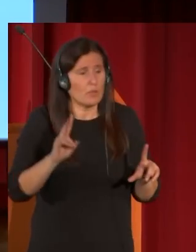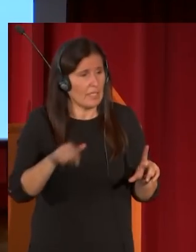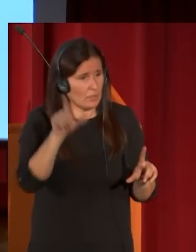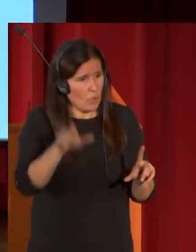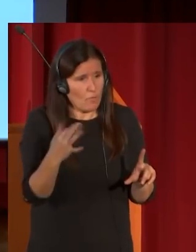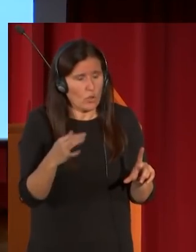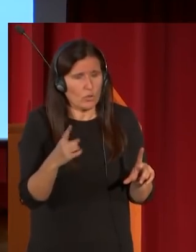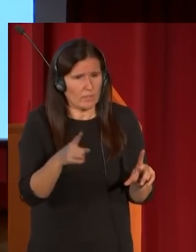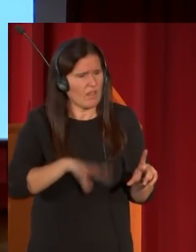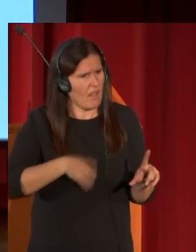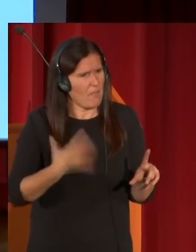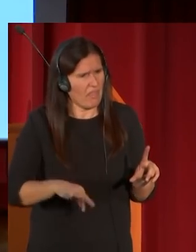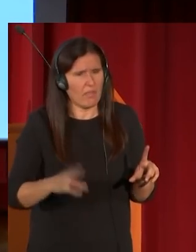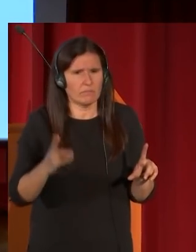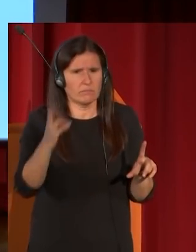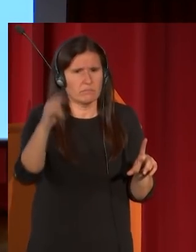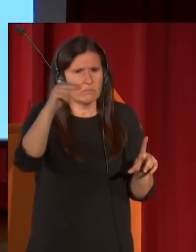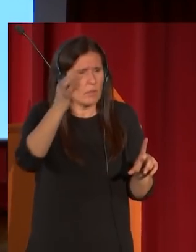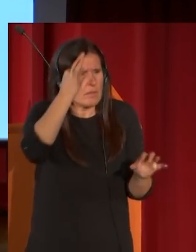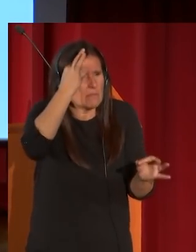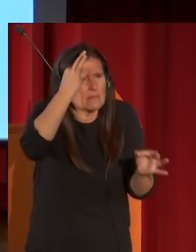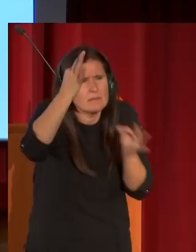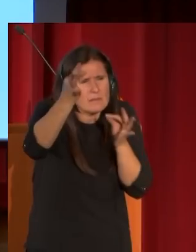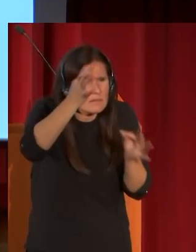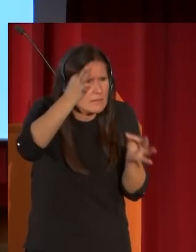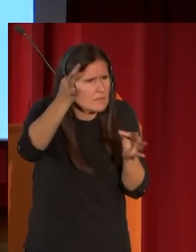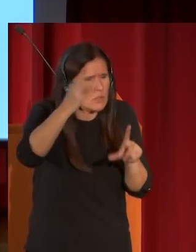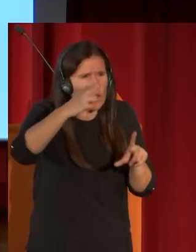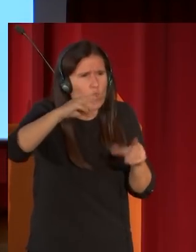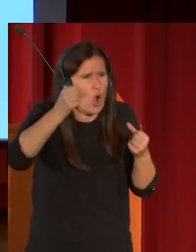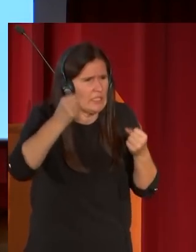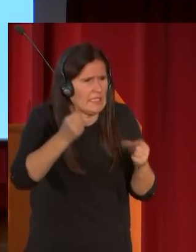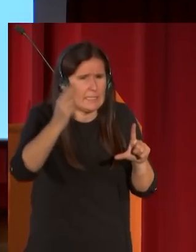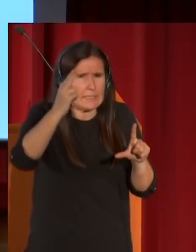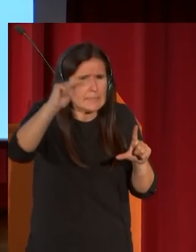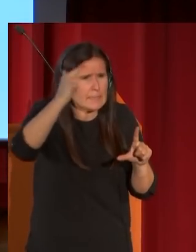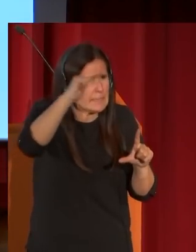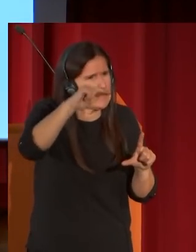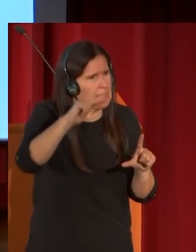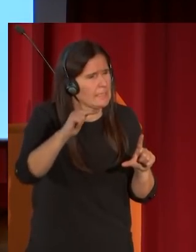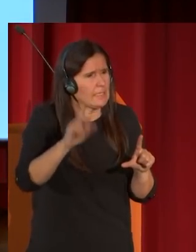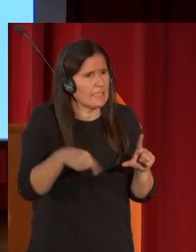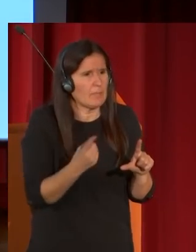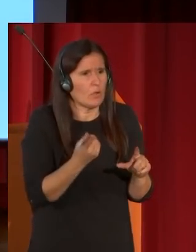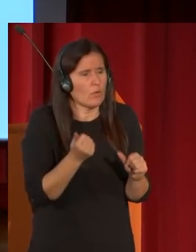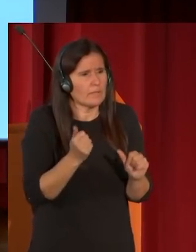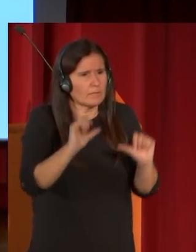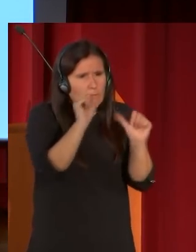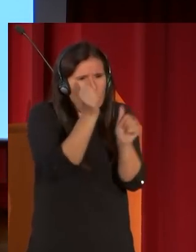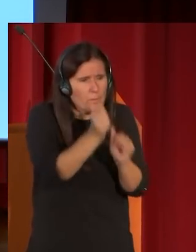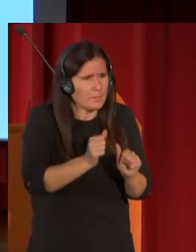de recrear con una pincelada minuciosísima consistente y también con unas películas